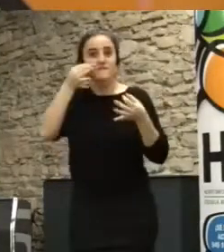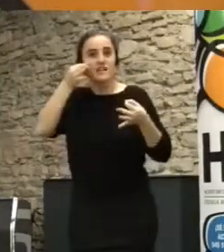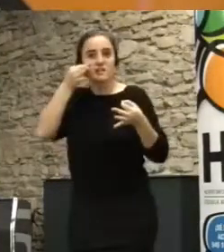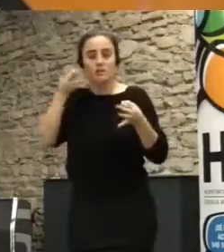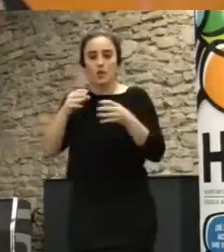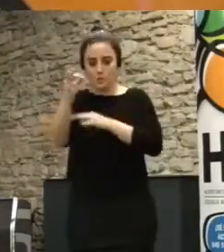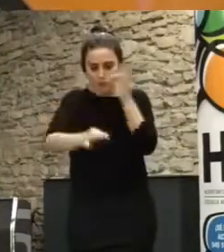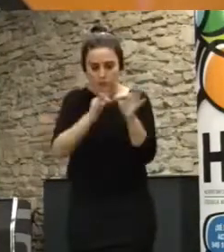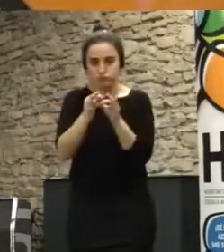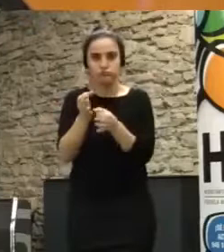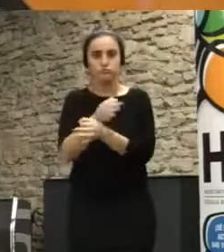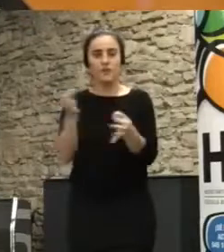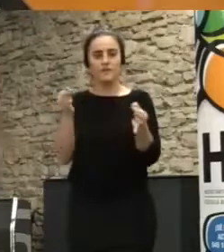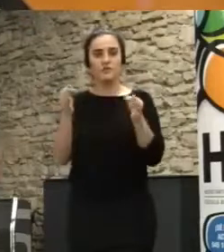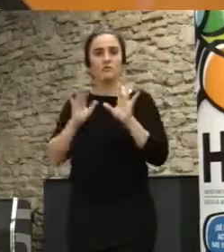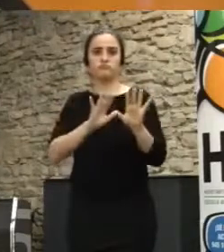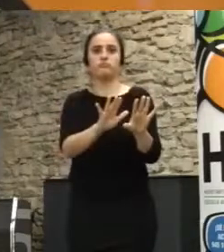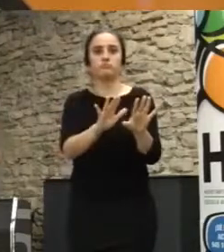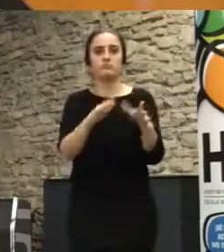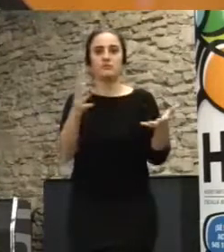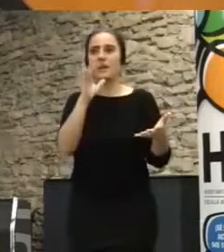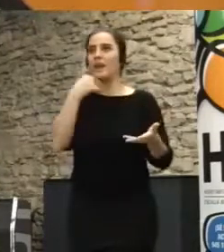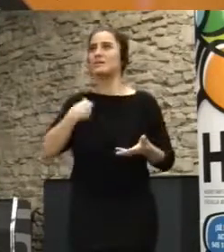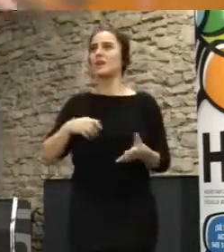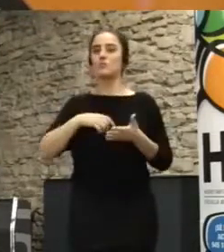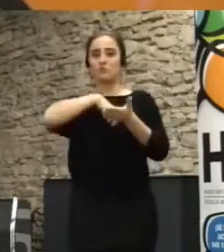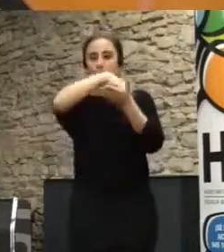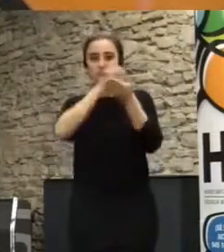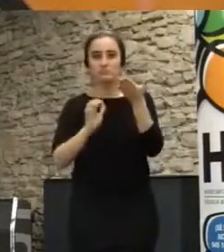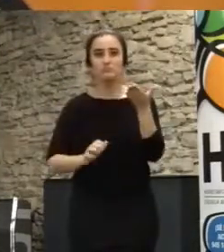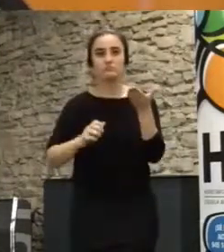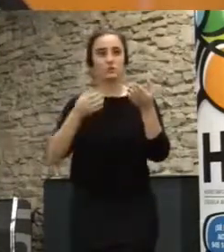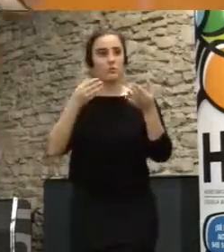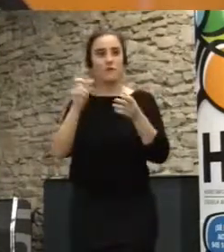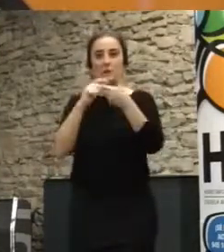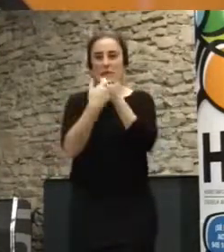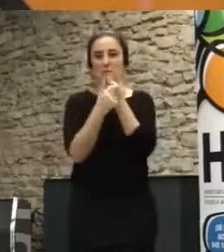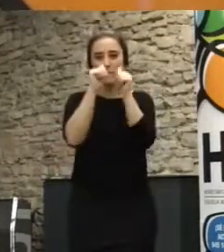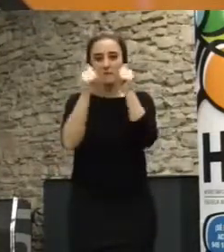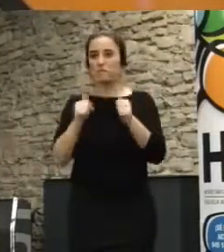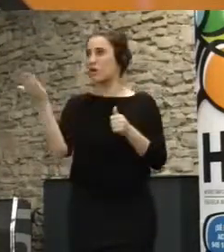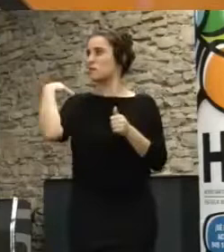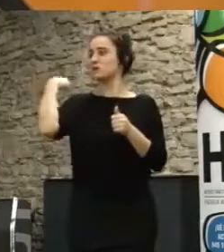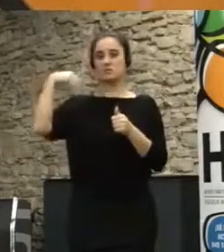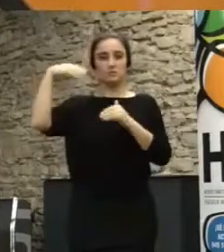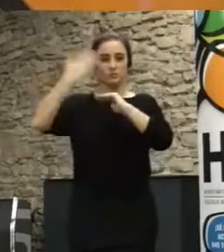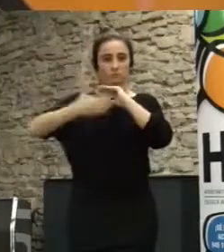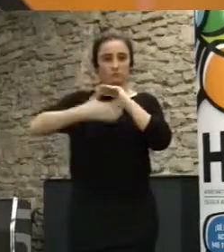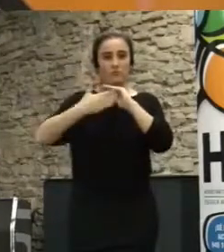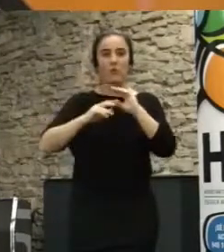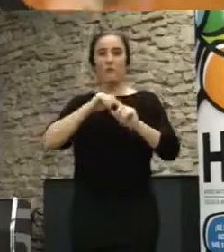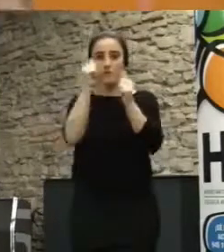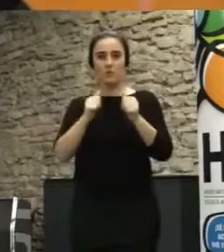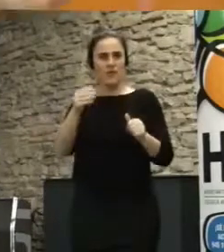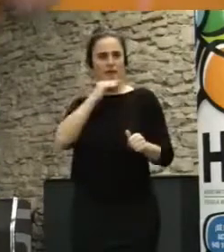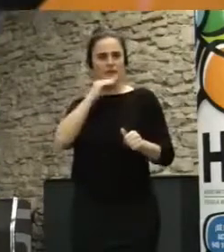y cómo se quedaron viejos las narrativas, las estéticas, las formas de participar, las formas de indignarse, ¿no? Es decir,